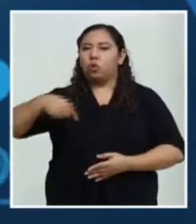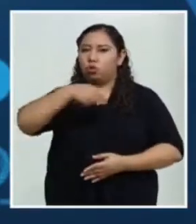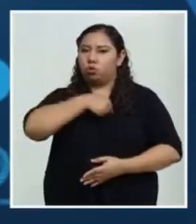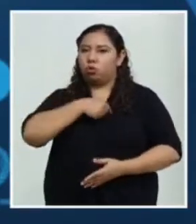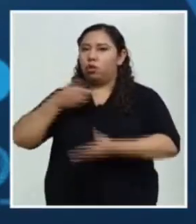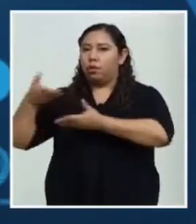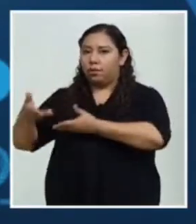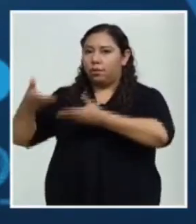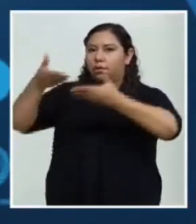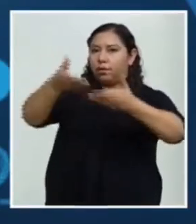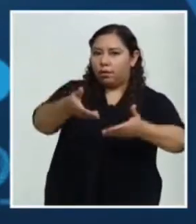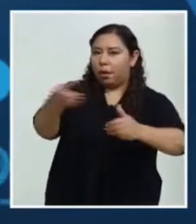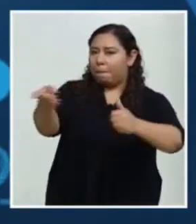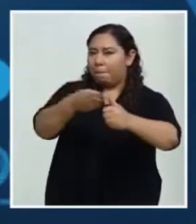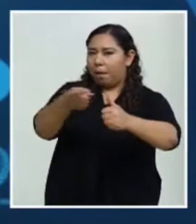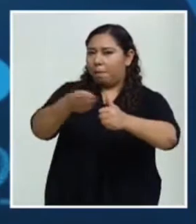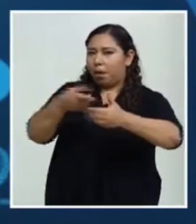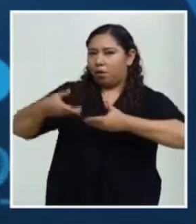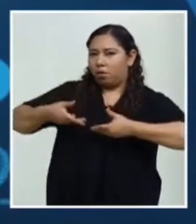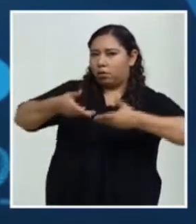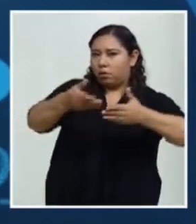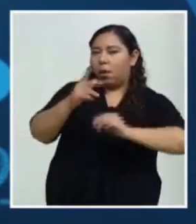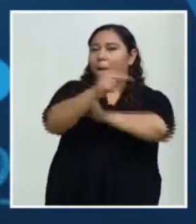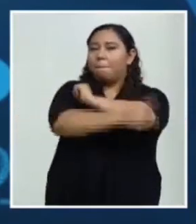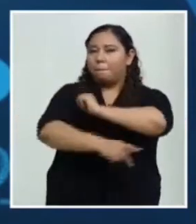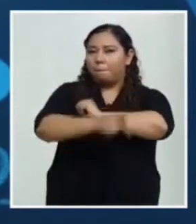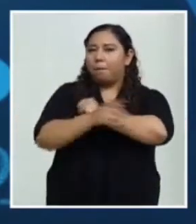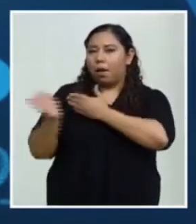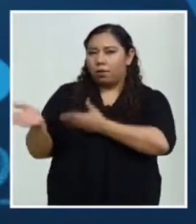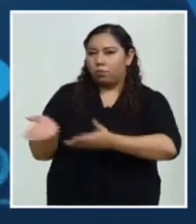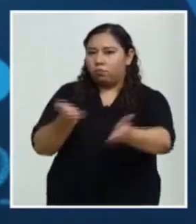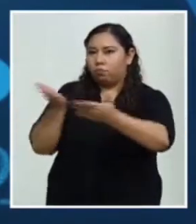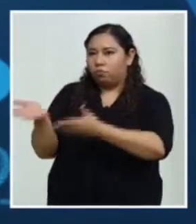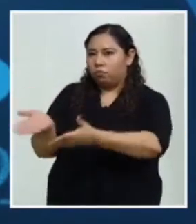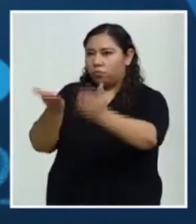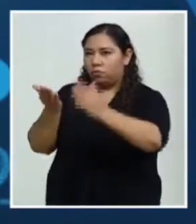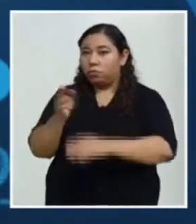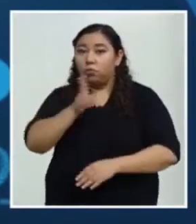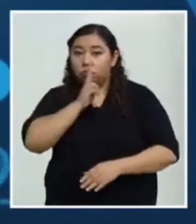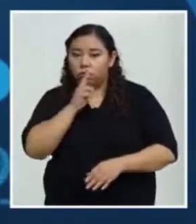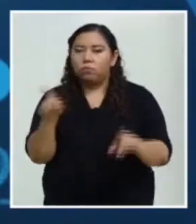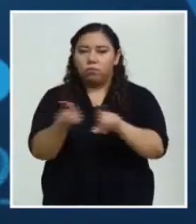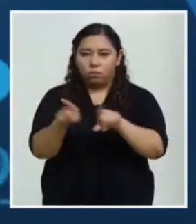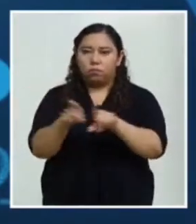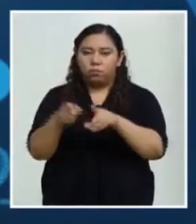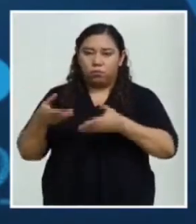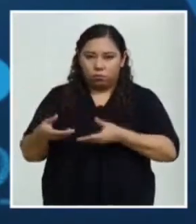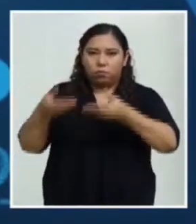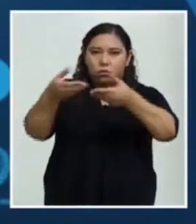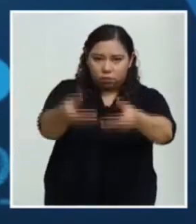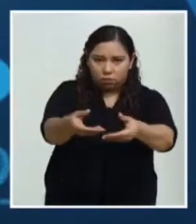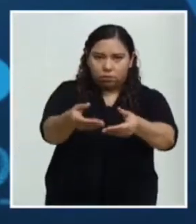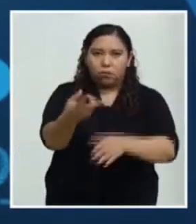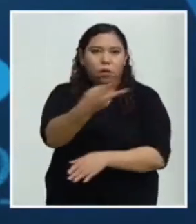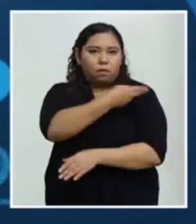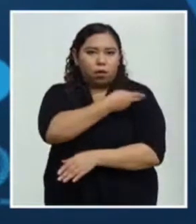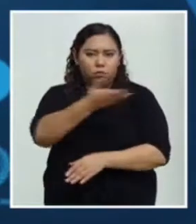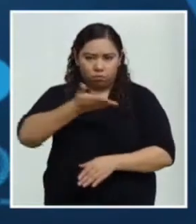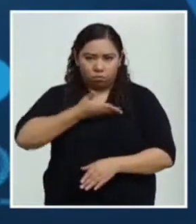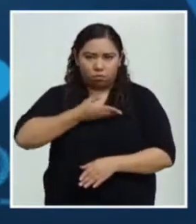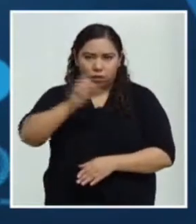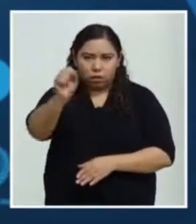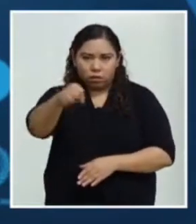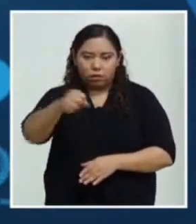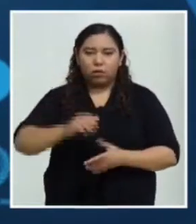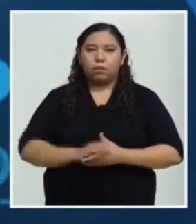primeras doses para todos los países que participan de COVAX. Así que sí, Honduras va a tener la vacuna, pero no